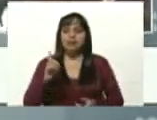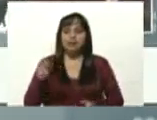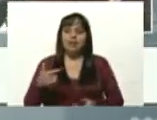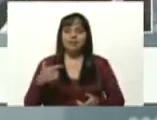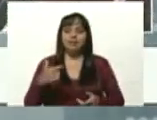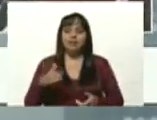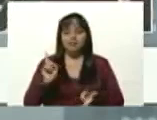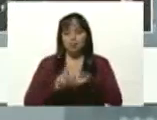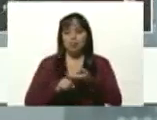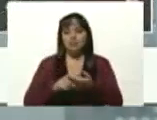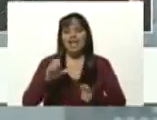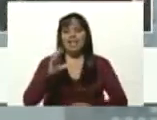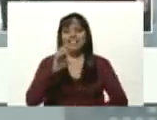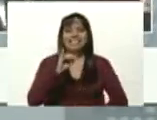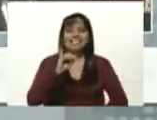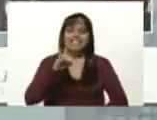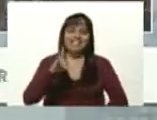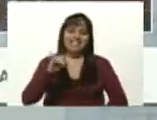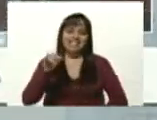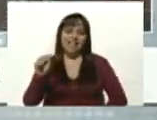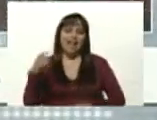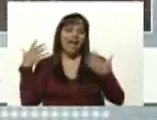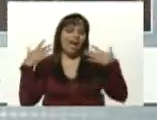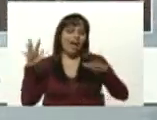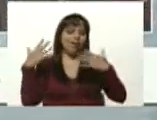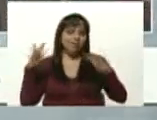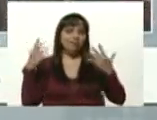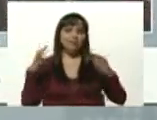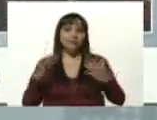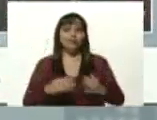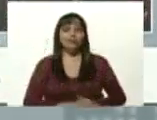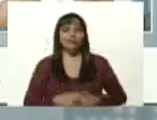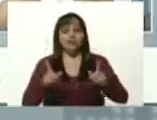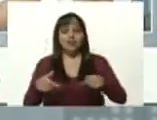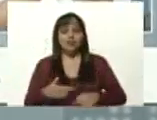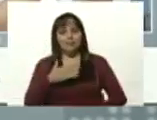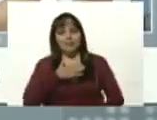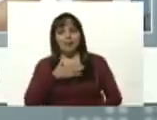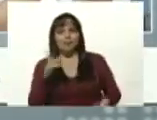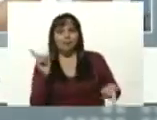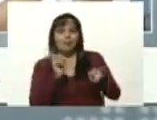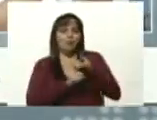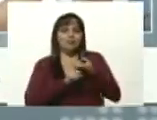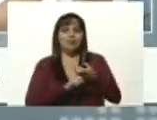Silia, ¿vale? Silita Flores de Maduro, mi esposa.